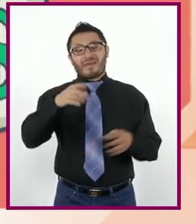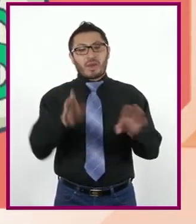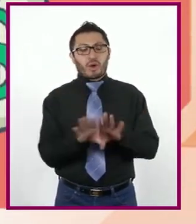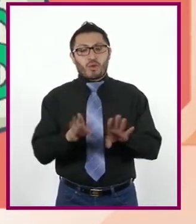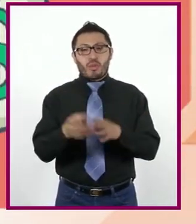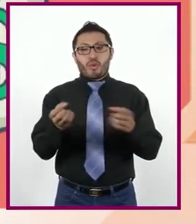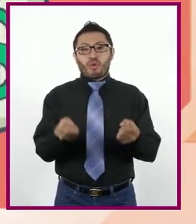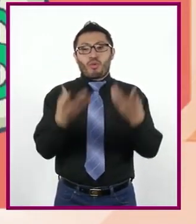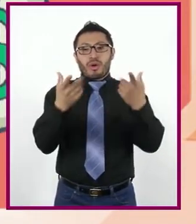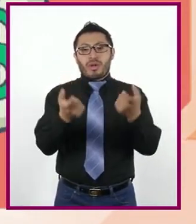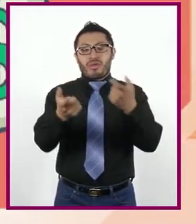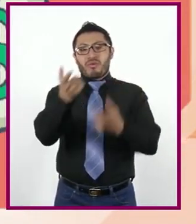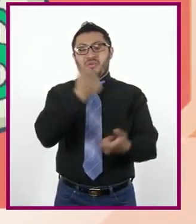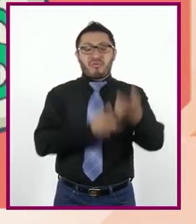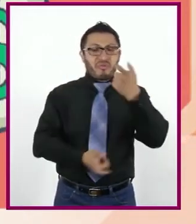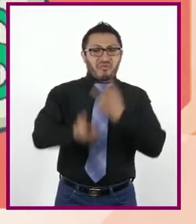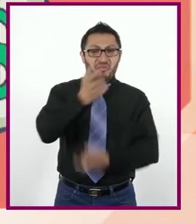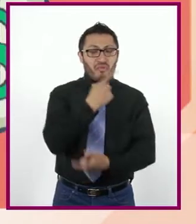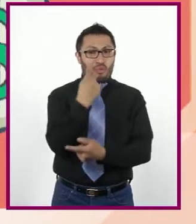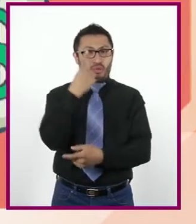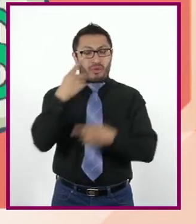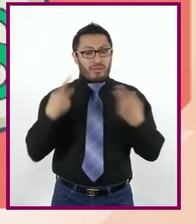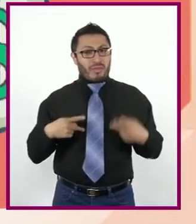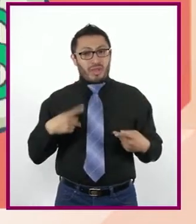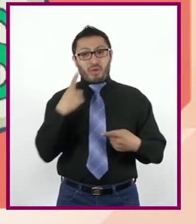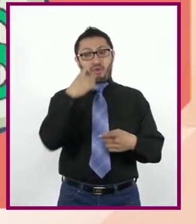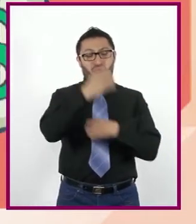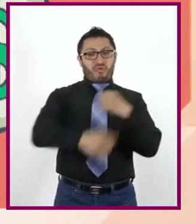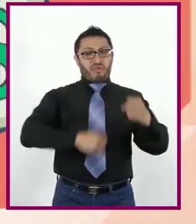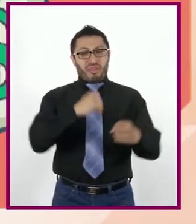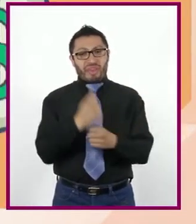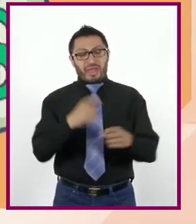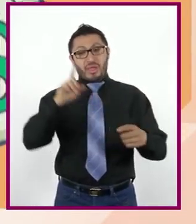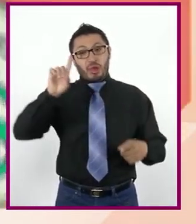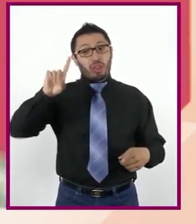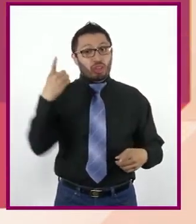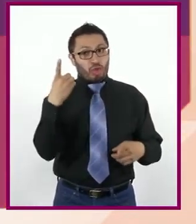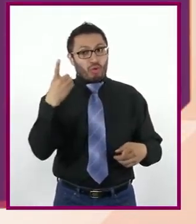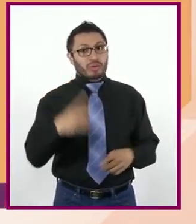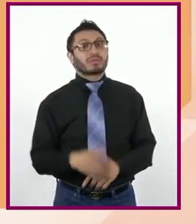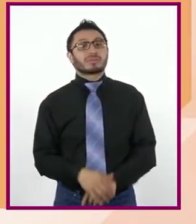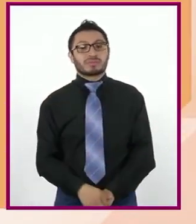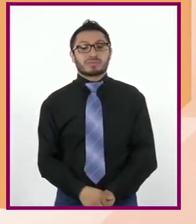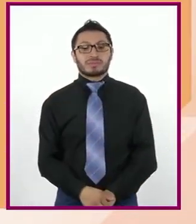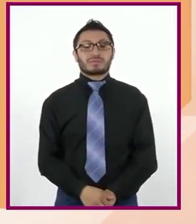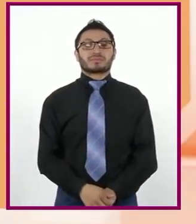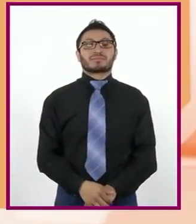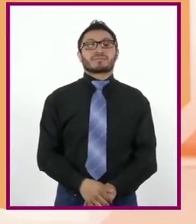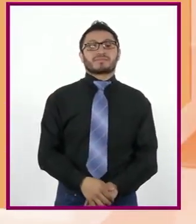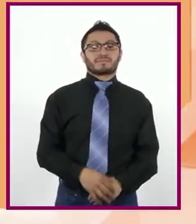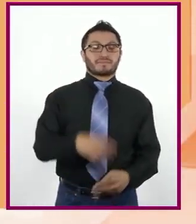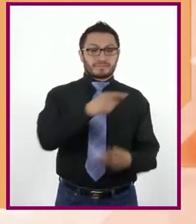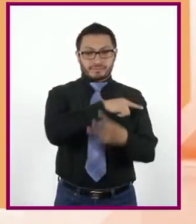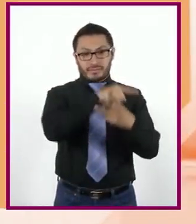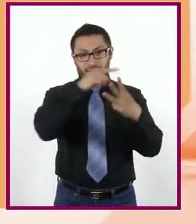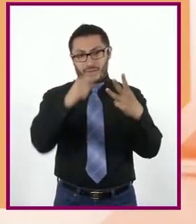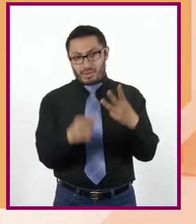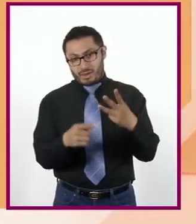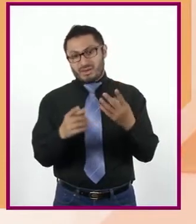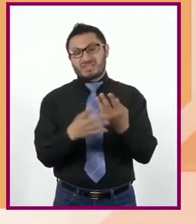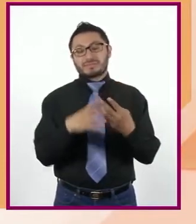económicos por habitante durante un año. Y se expresa en dólares. El promedio de estos tres indicadores